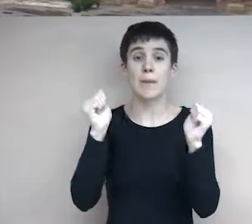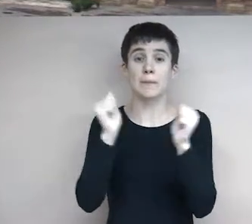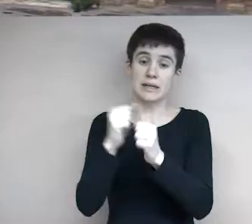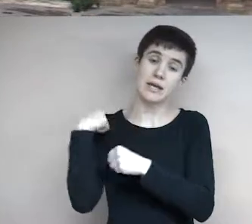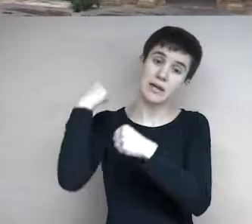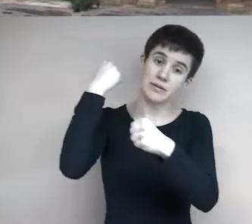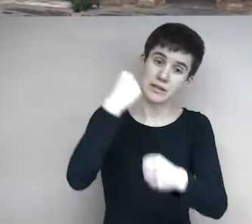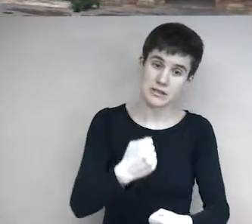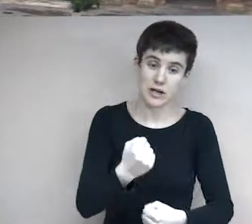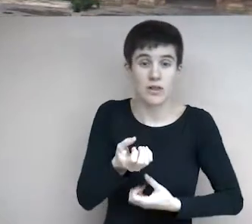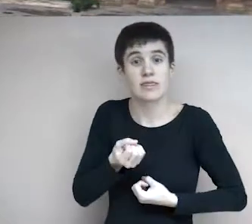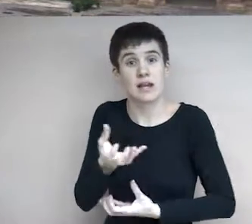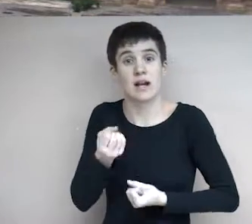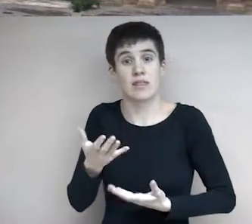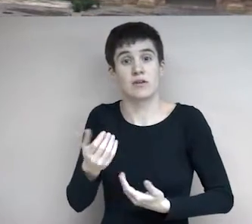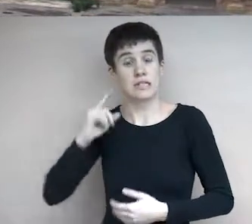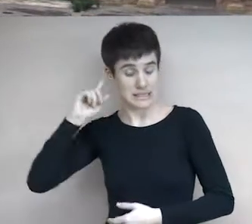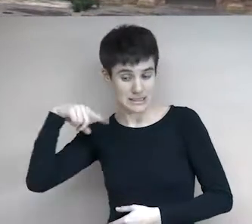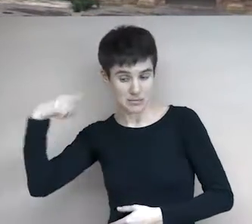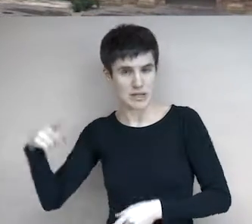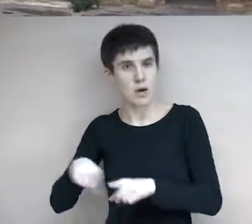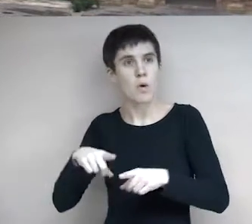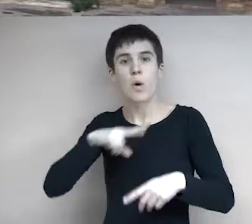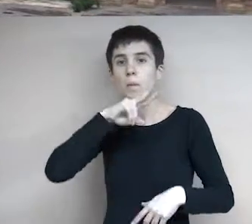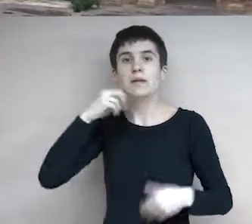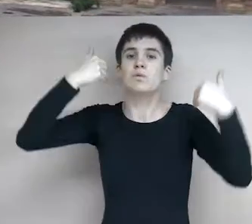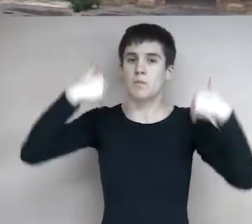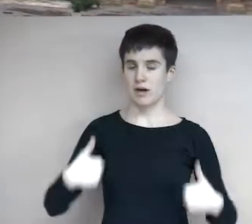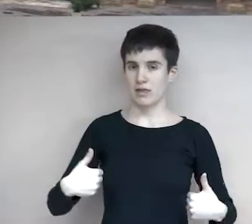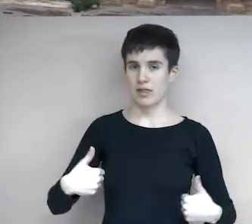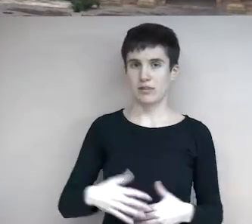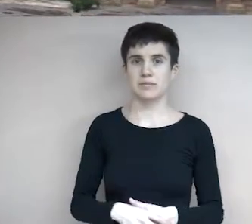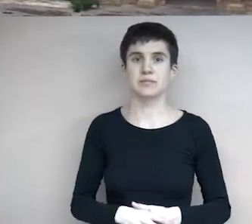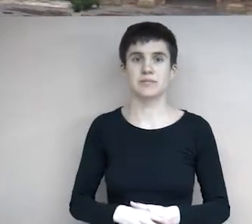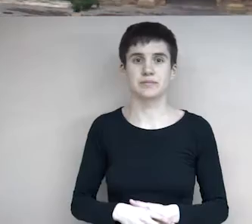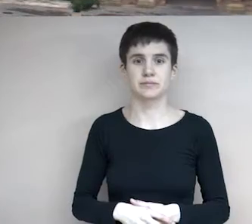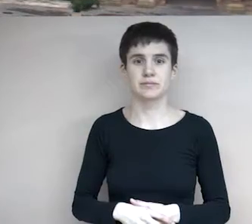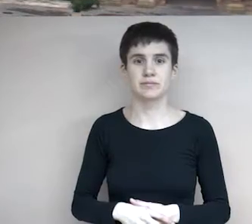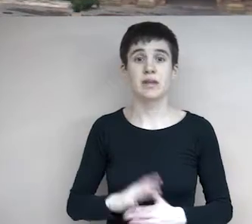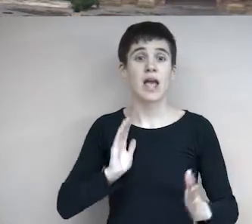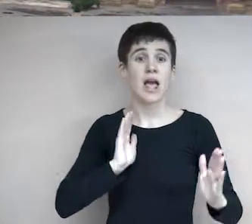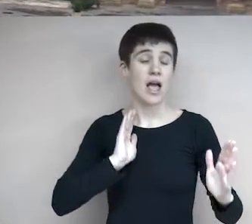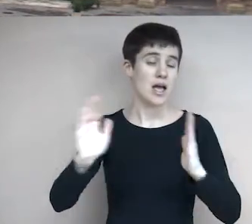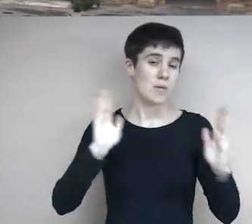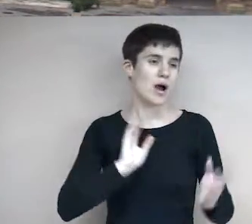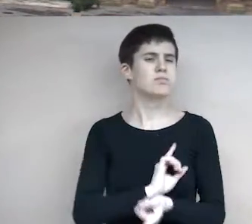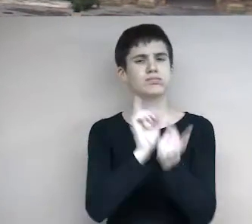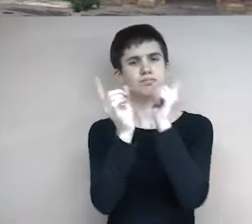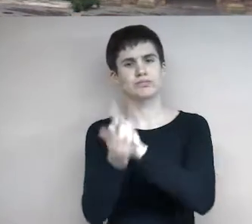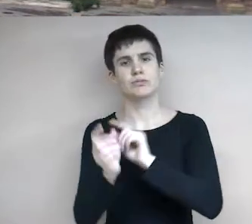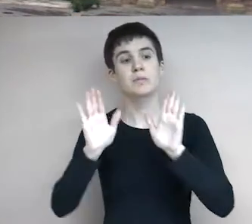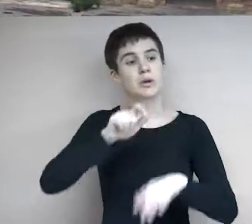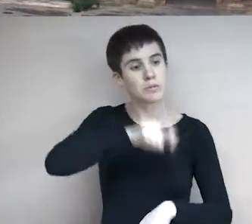vigésimo aniversario de la declaración de San Millán de la Cogolla como patrimonio de la humanidad. Los tiempos cambian,